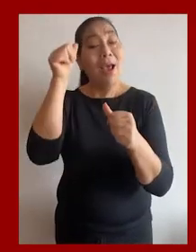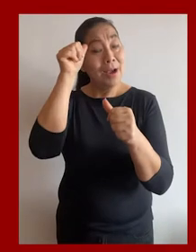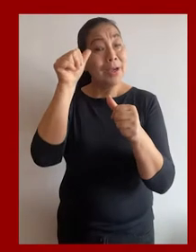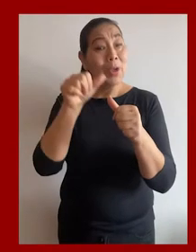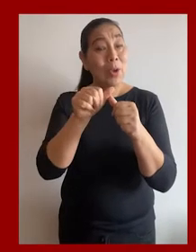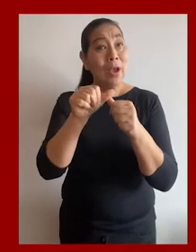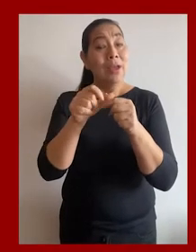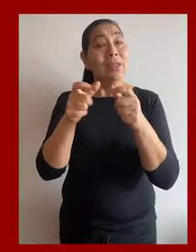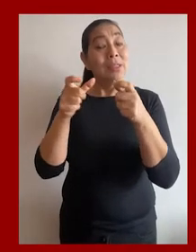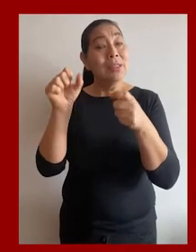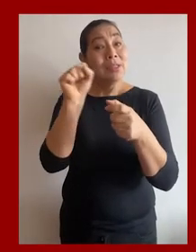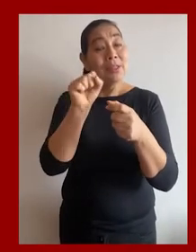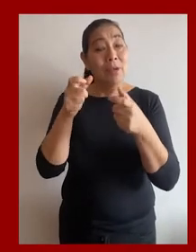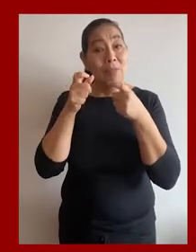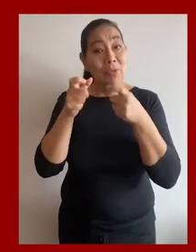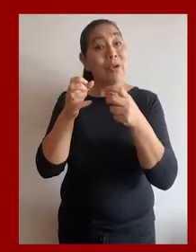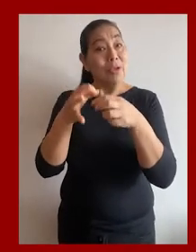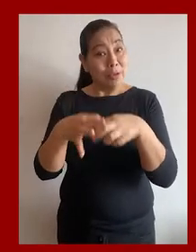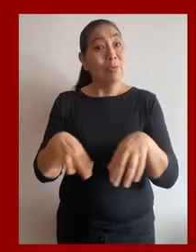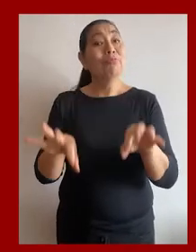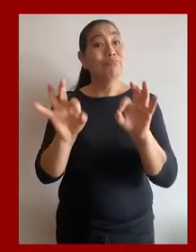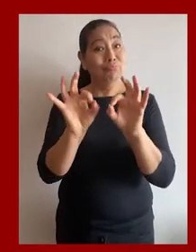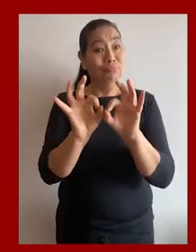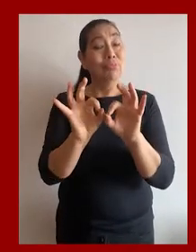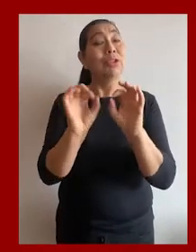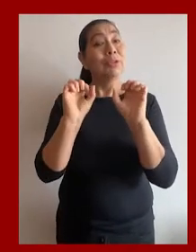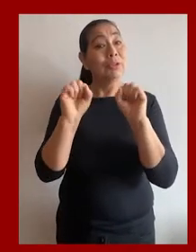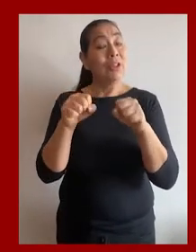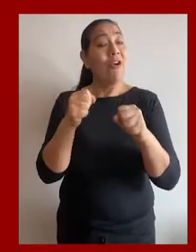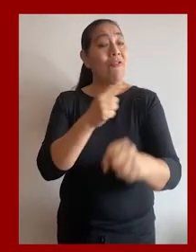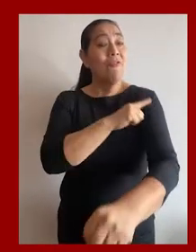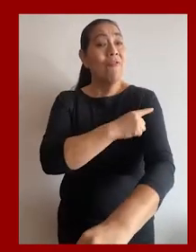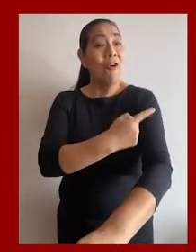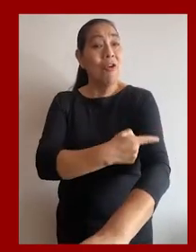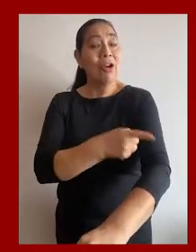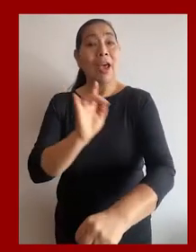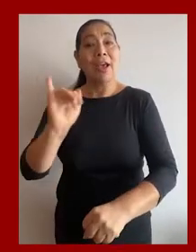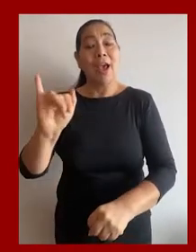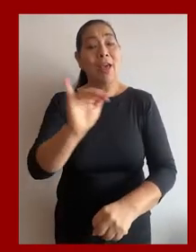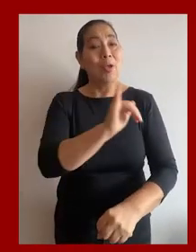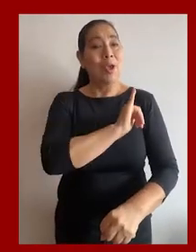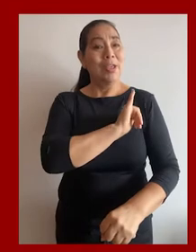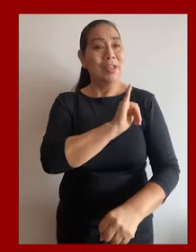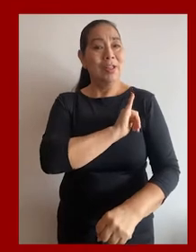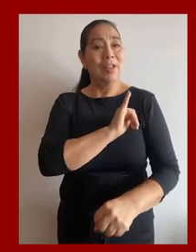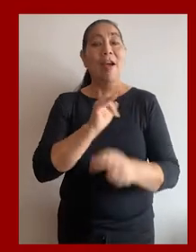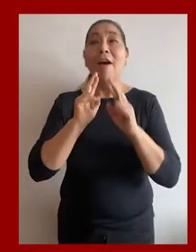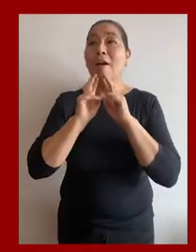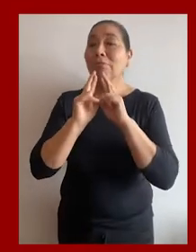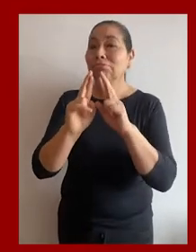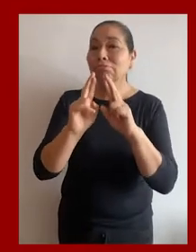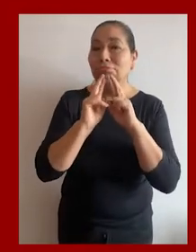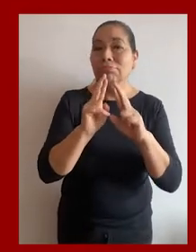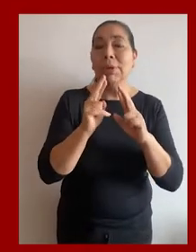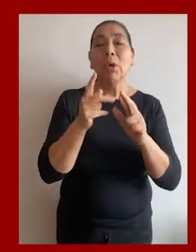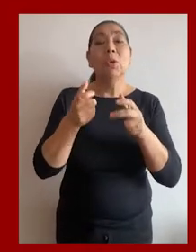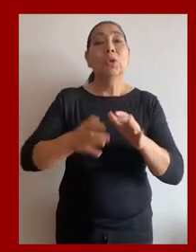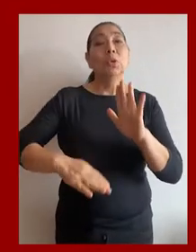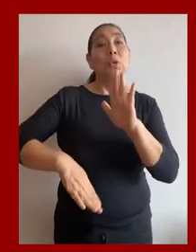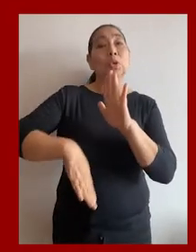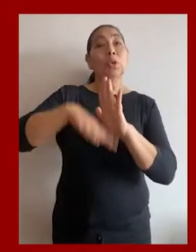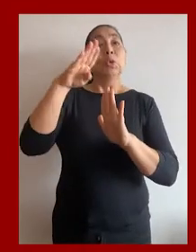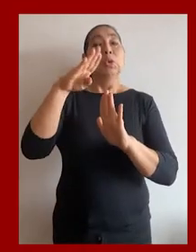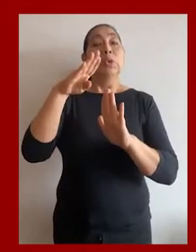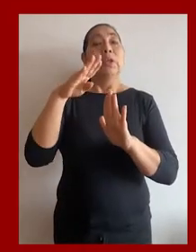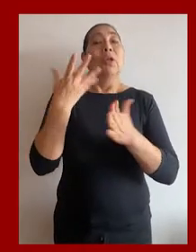Recuerda, el sistema de control interno es importante porque contribuye a fortalecer la institución a través de recomendaciones para la